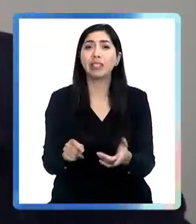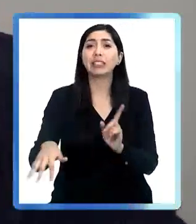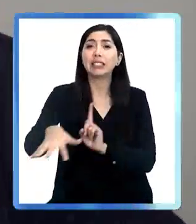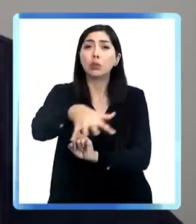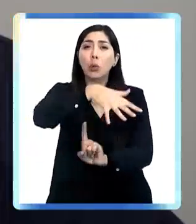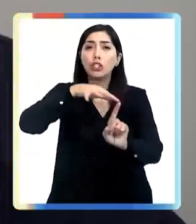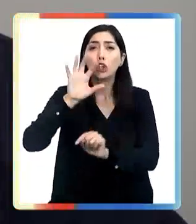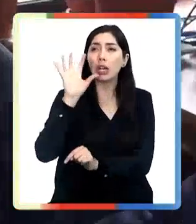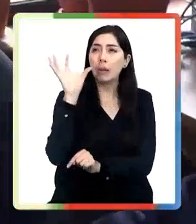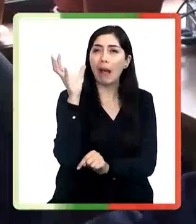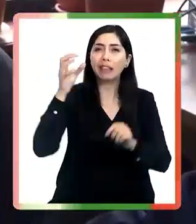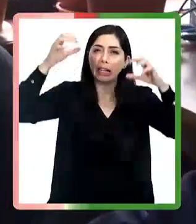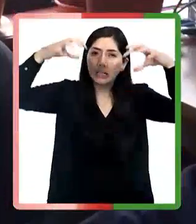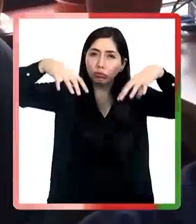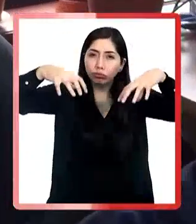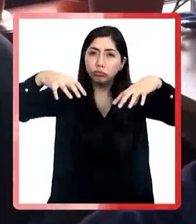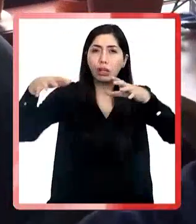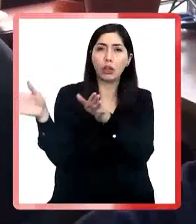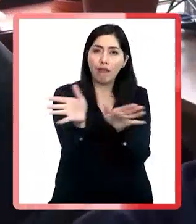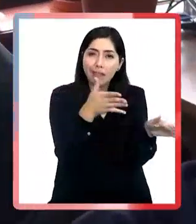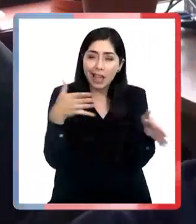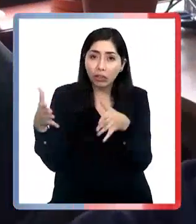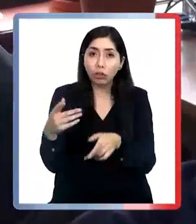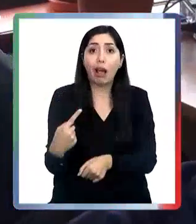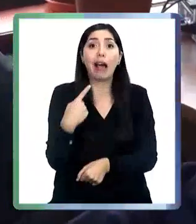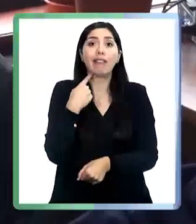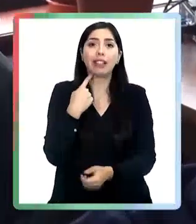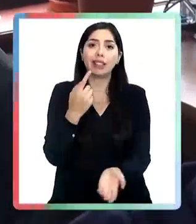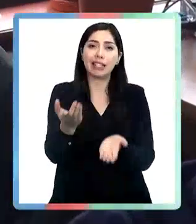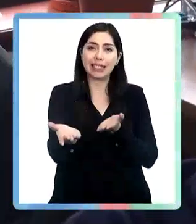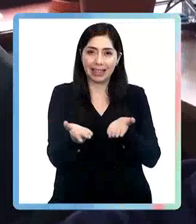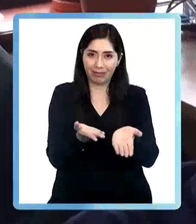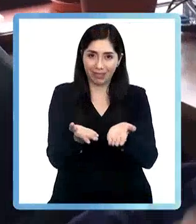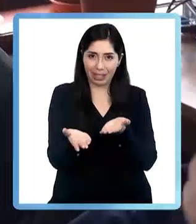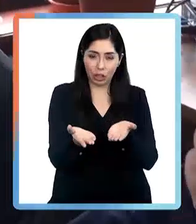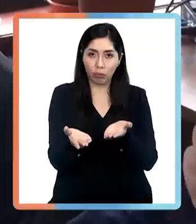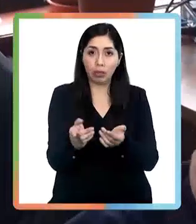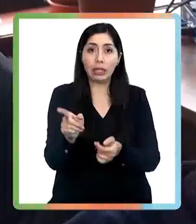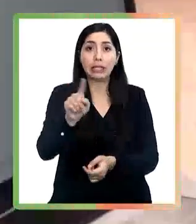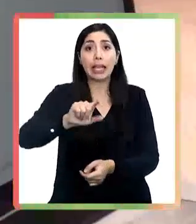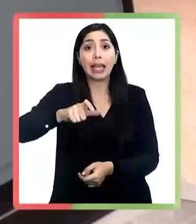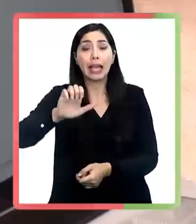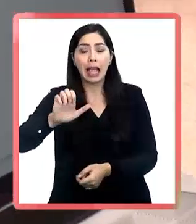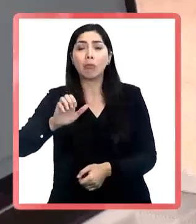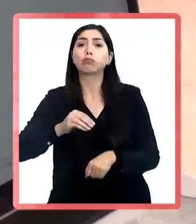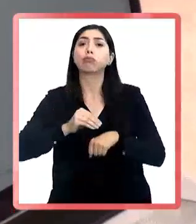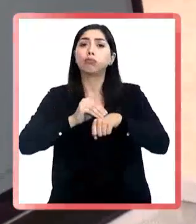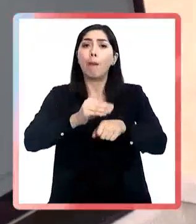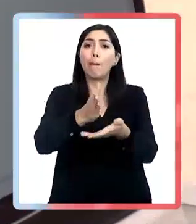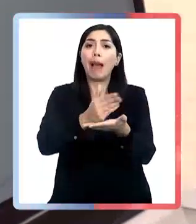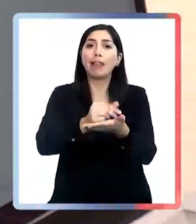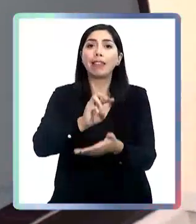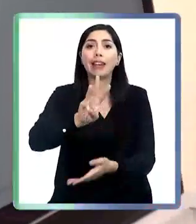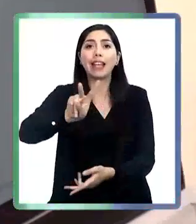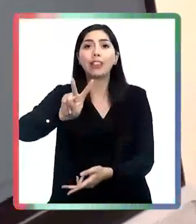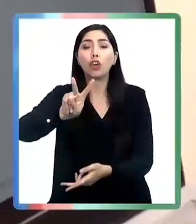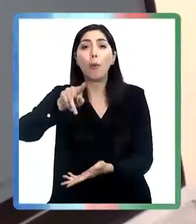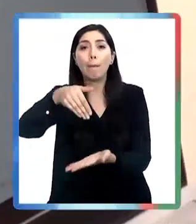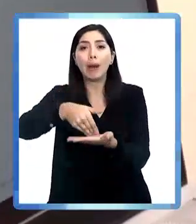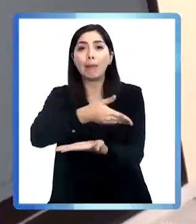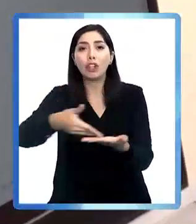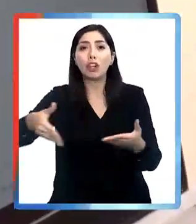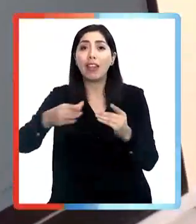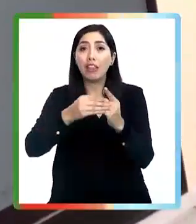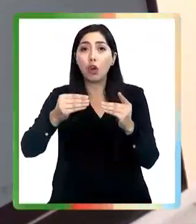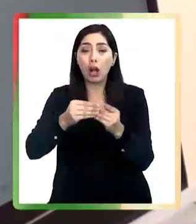climáticas como vientos, lluvias y temporales que afectan al servicio, la CGE anunció un plan de 32 mil millones de dólares, el cual